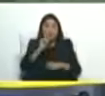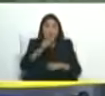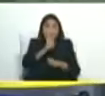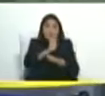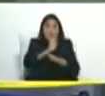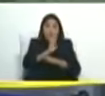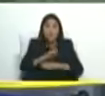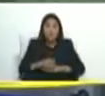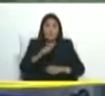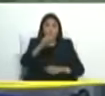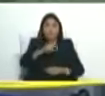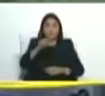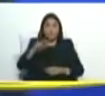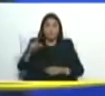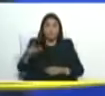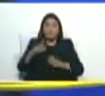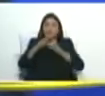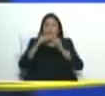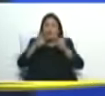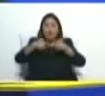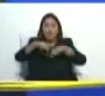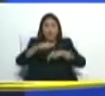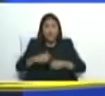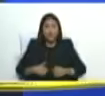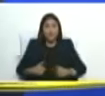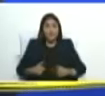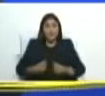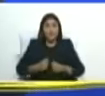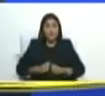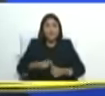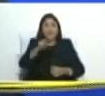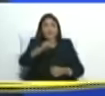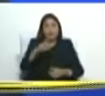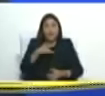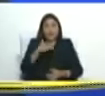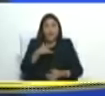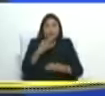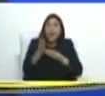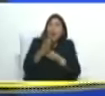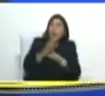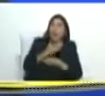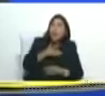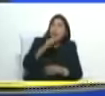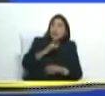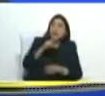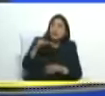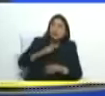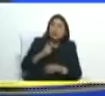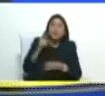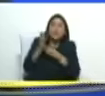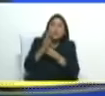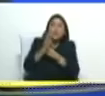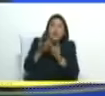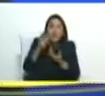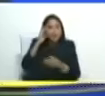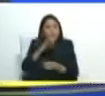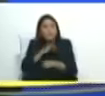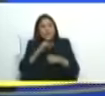proteger a nuestro pueblo en todos los espacios y que la gente sienta la protección del policía ¿verdad?